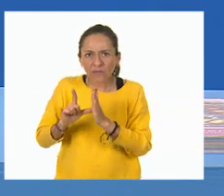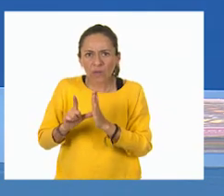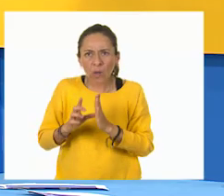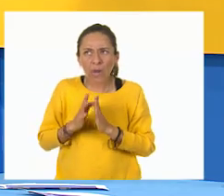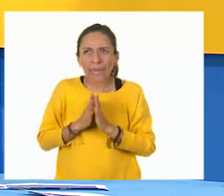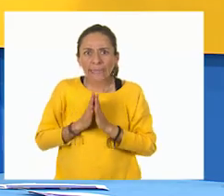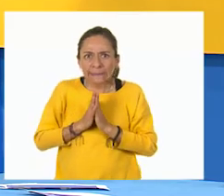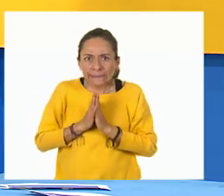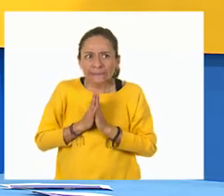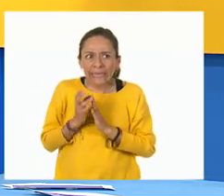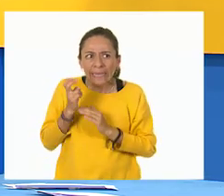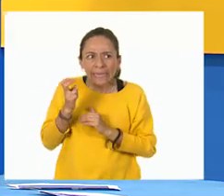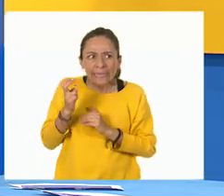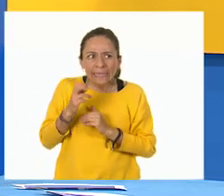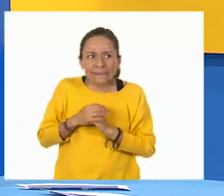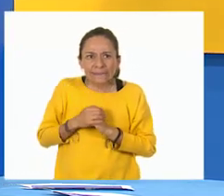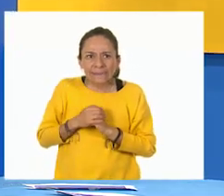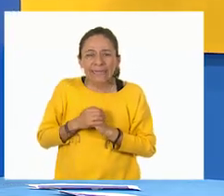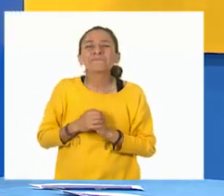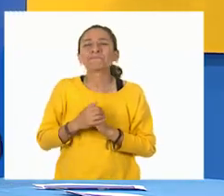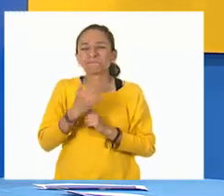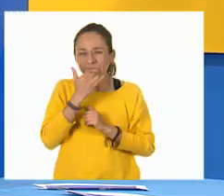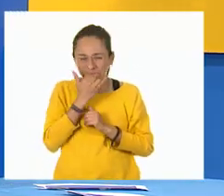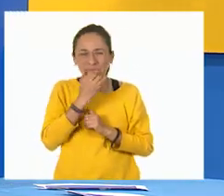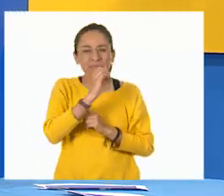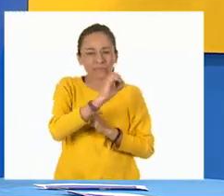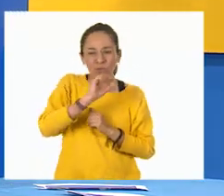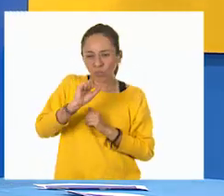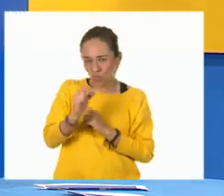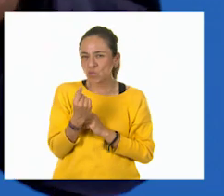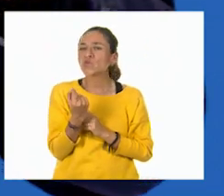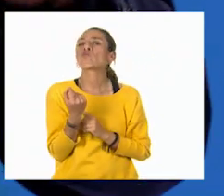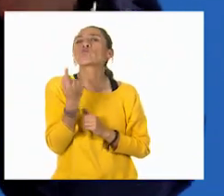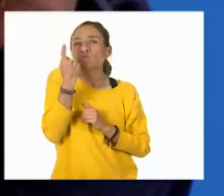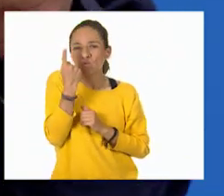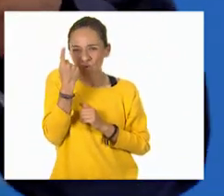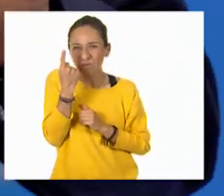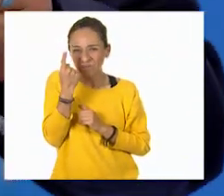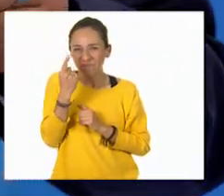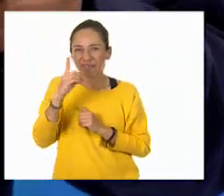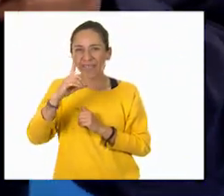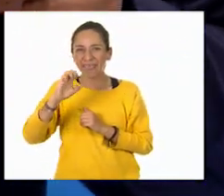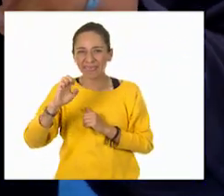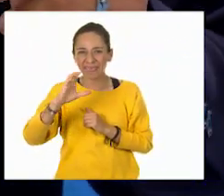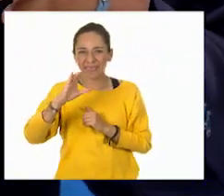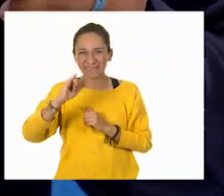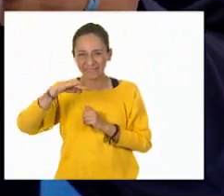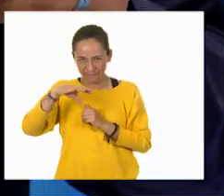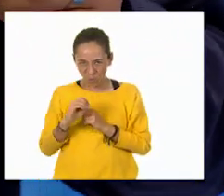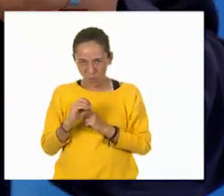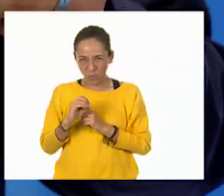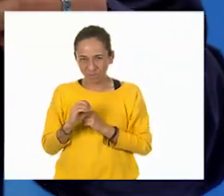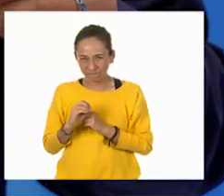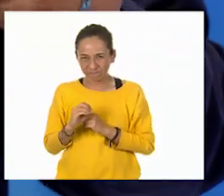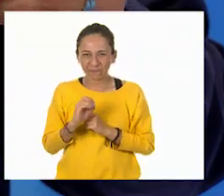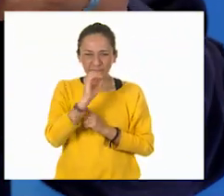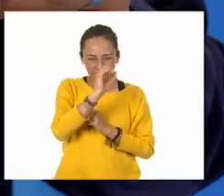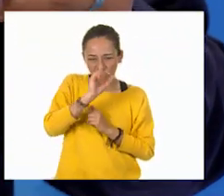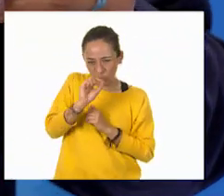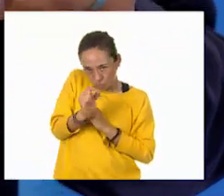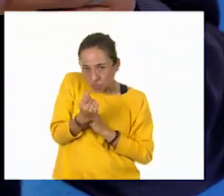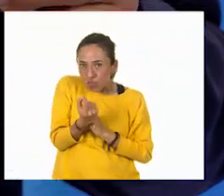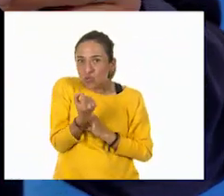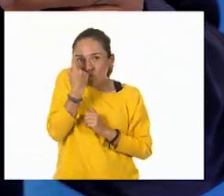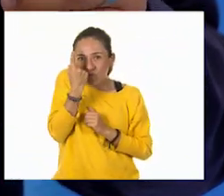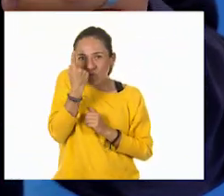esa. Sí, maestro, ya le andaba haciendo trampa, Tom. Es que no había visto el color, Jenny. Pero aquí está. Muy bien. Un décimo de litro.